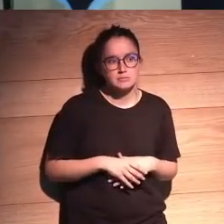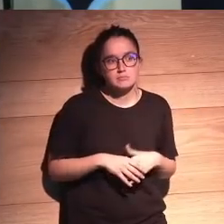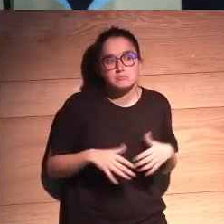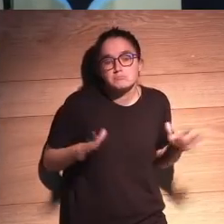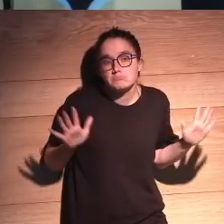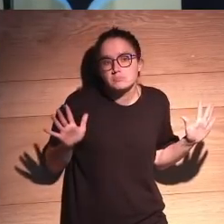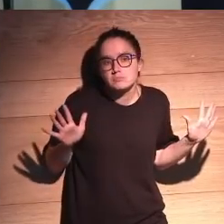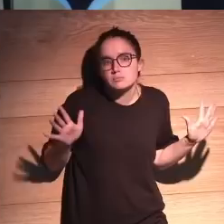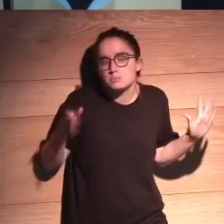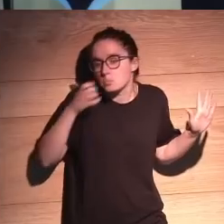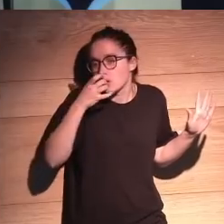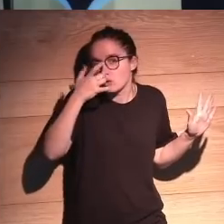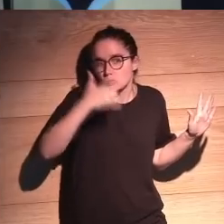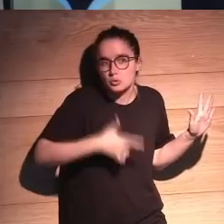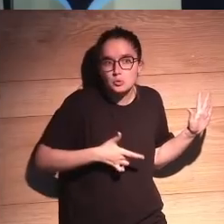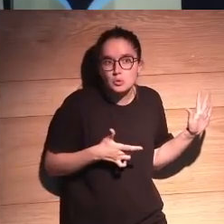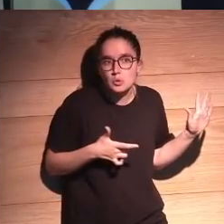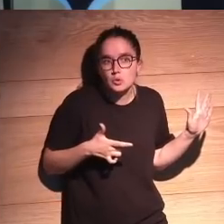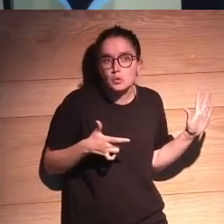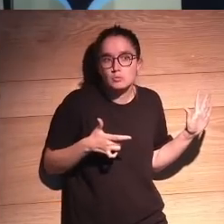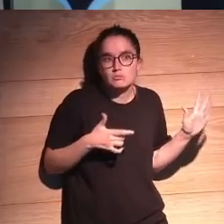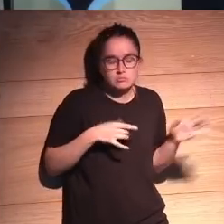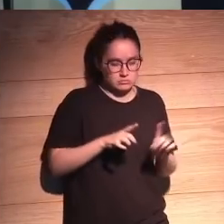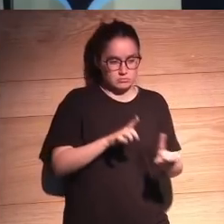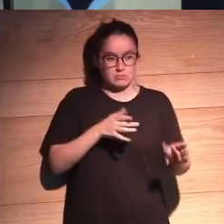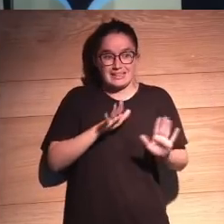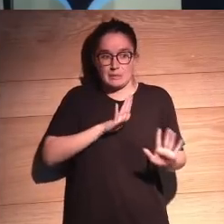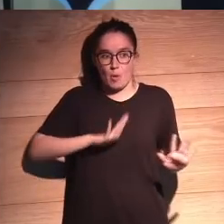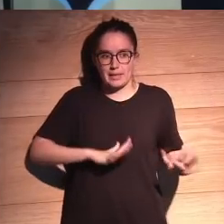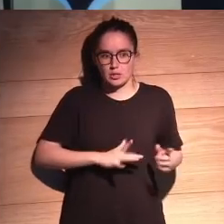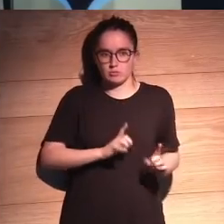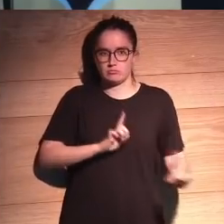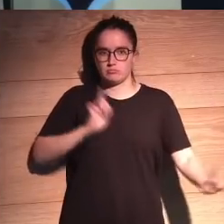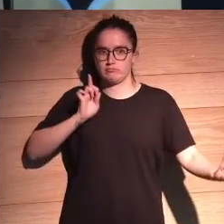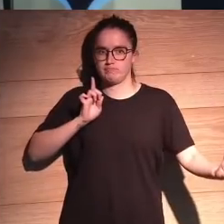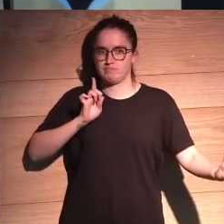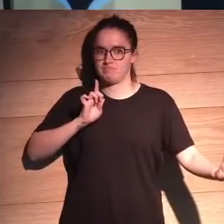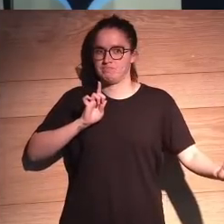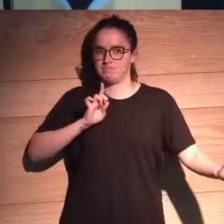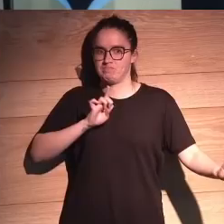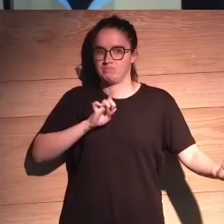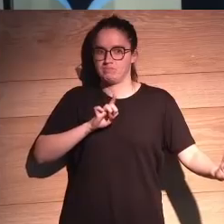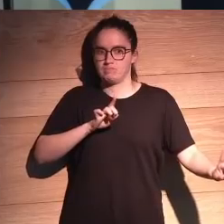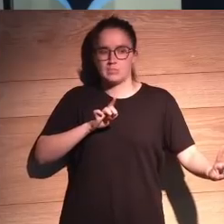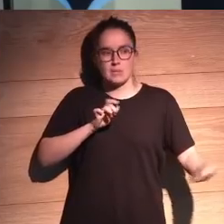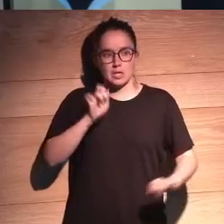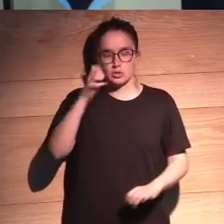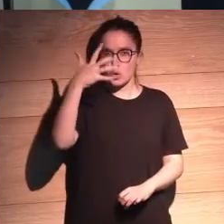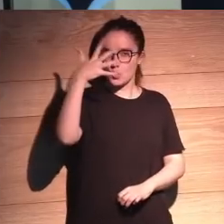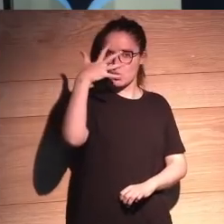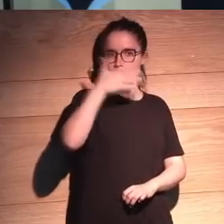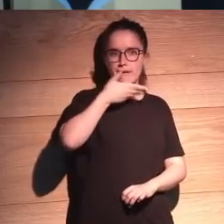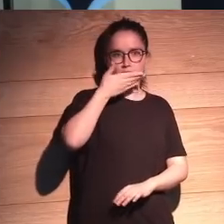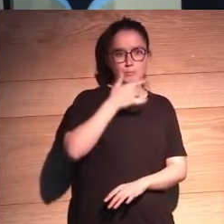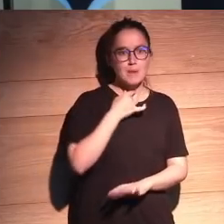bueno el transhumanismo lo quiero a una cierta distancia de momento me mola mucho a mí que me toque el sol y me dé